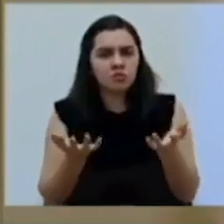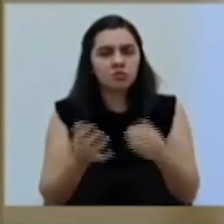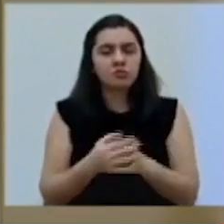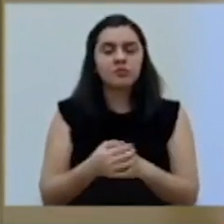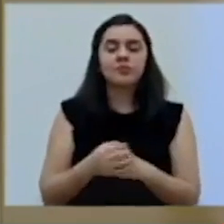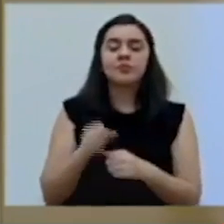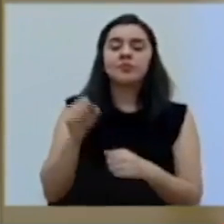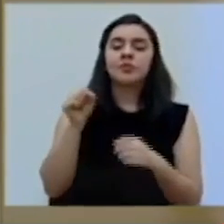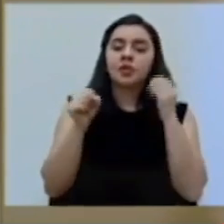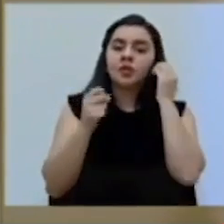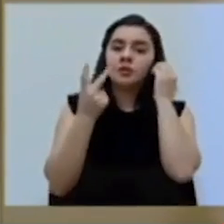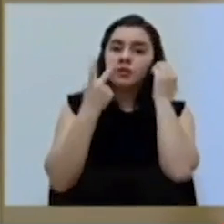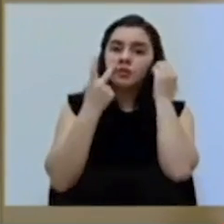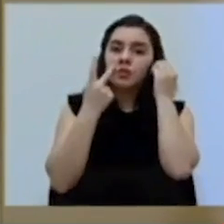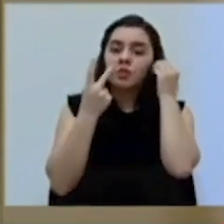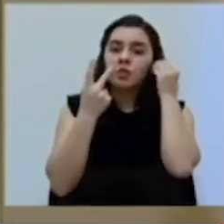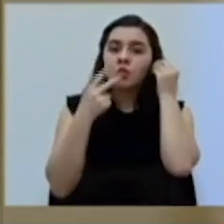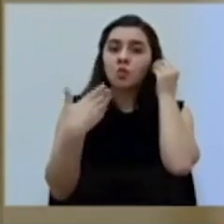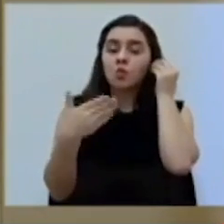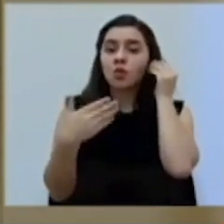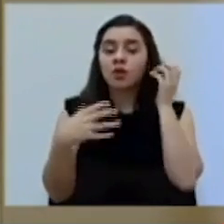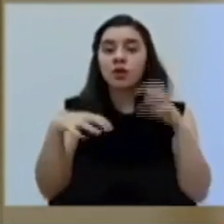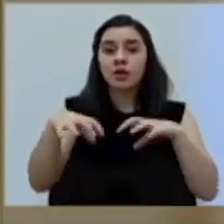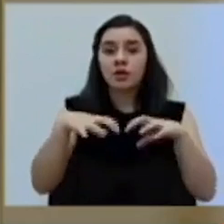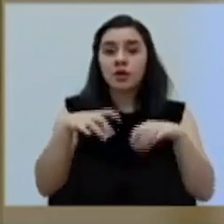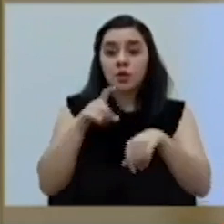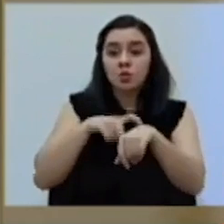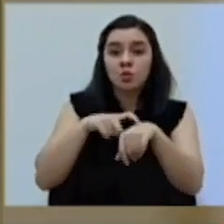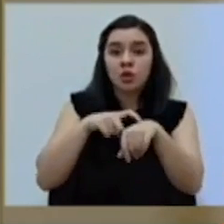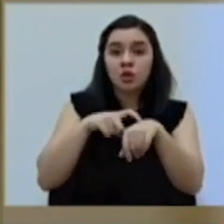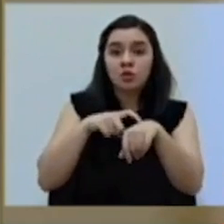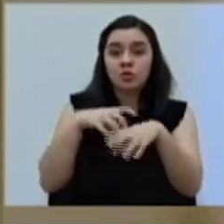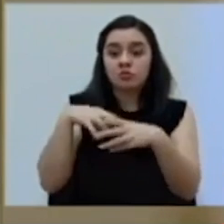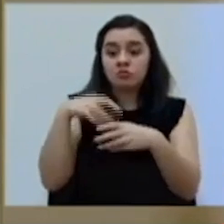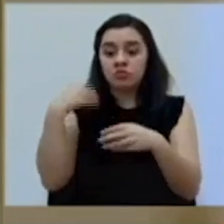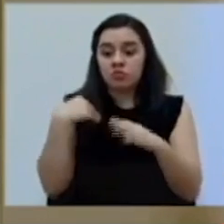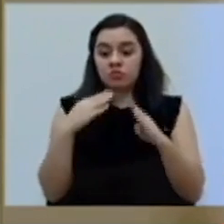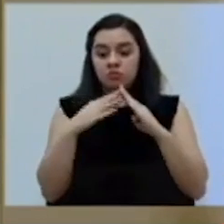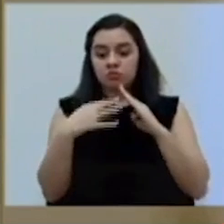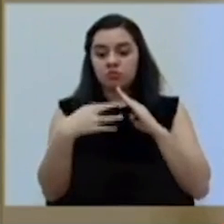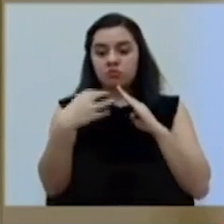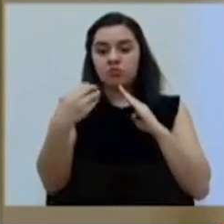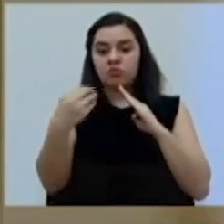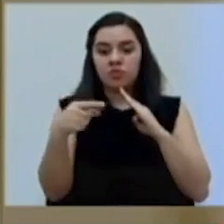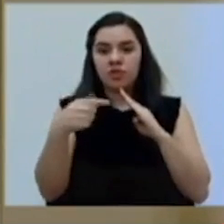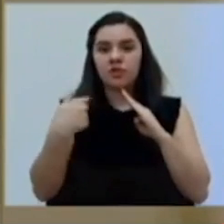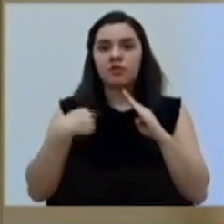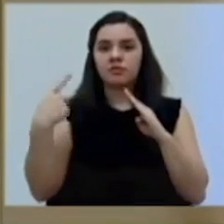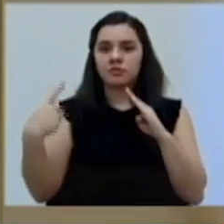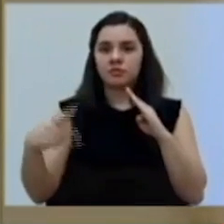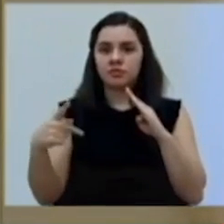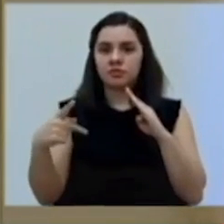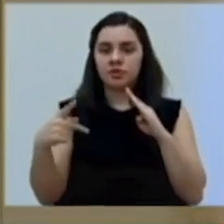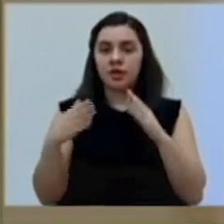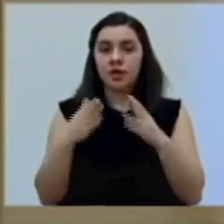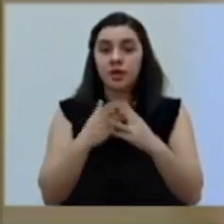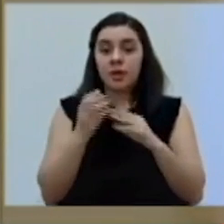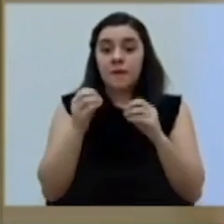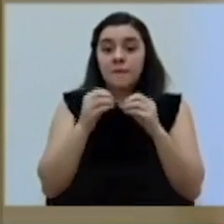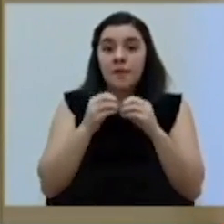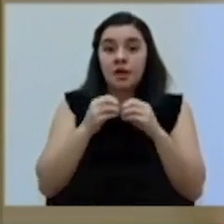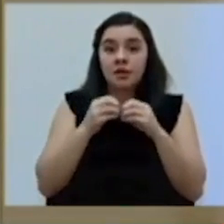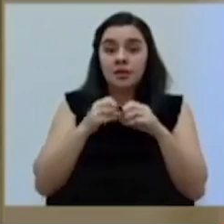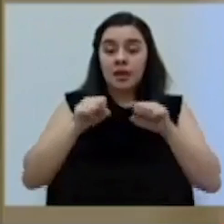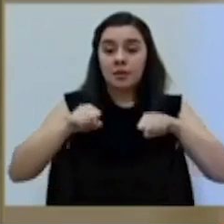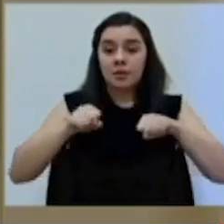Sí, vamos a ver. Recordemos, cualquier actividad del momento que uno sale de la casa conlleva un riesgo. Entre más capacidad haya